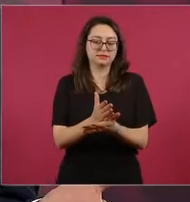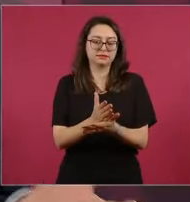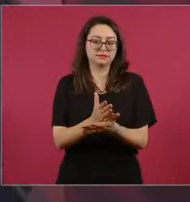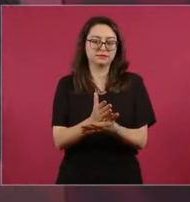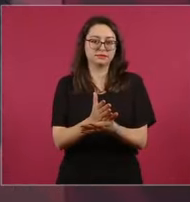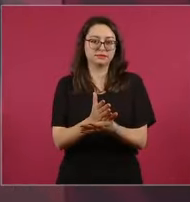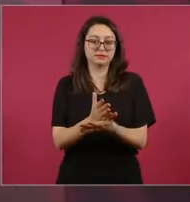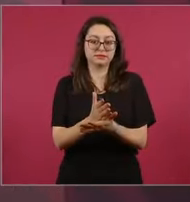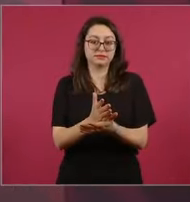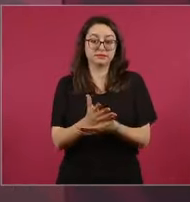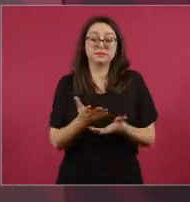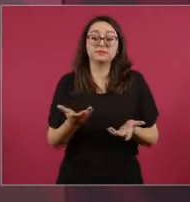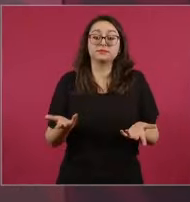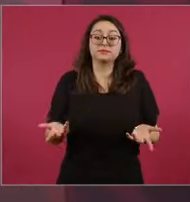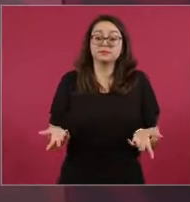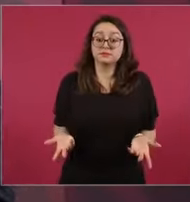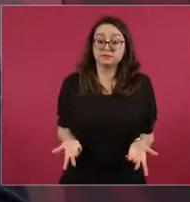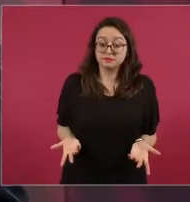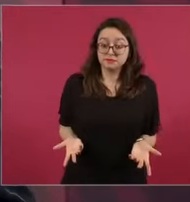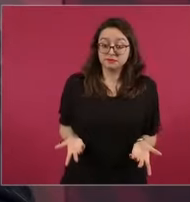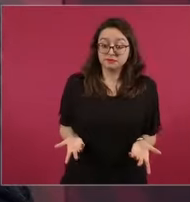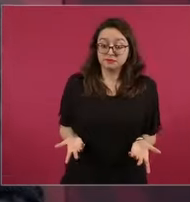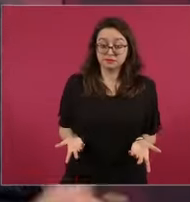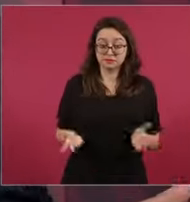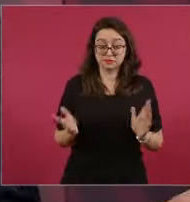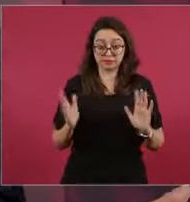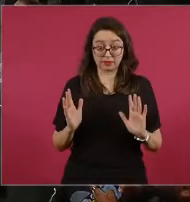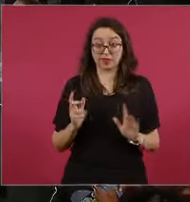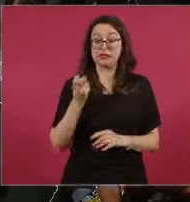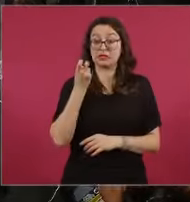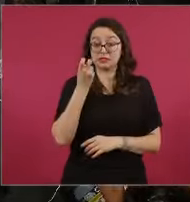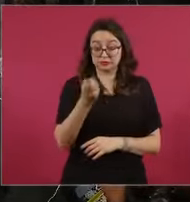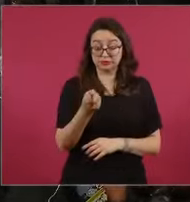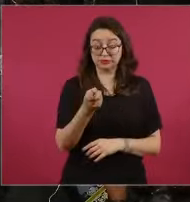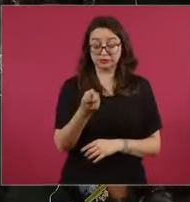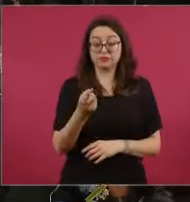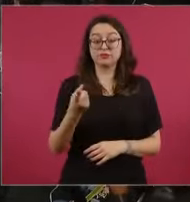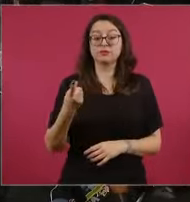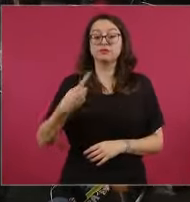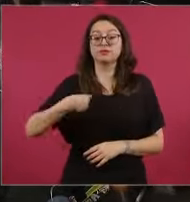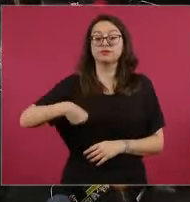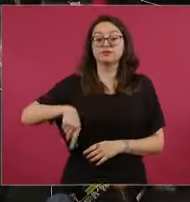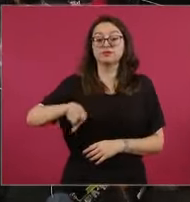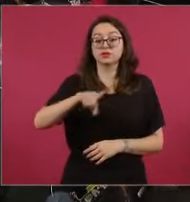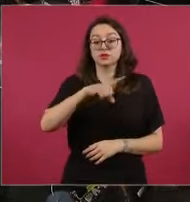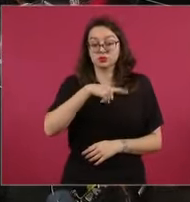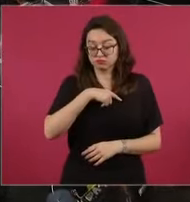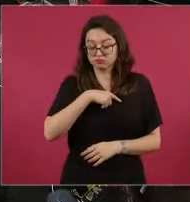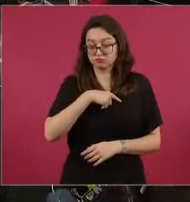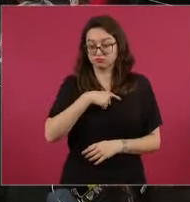y ni modo que nosotros les vamos a hacer caso